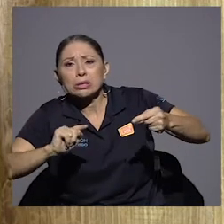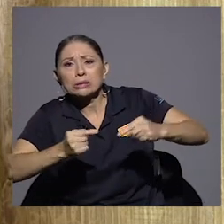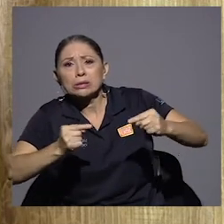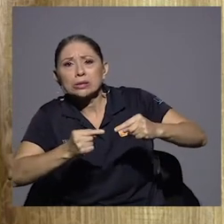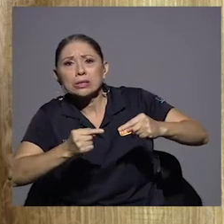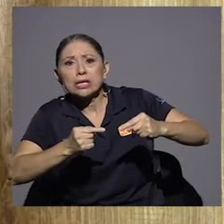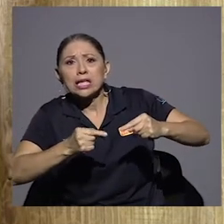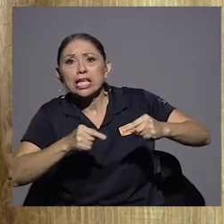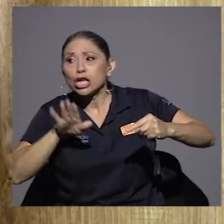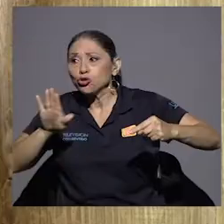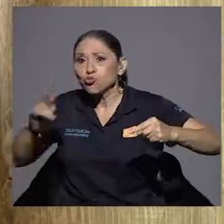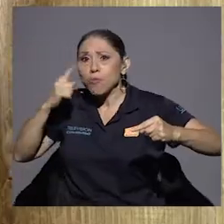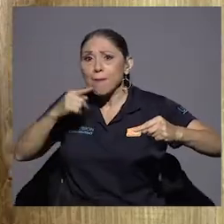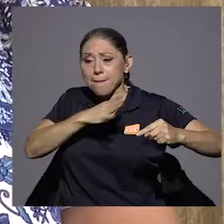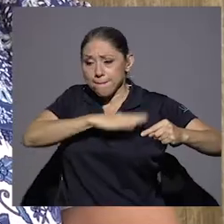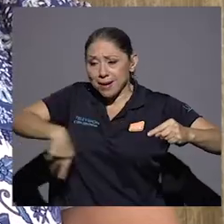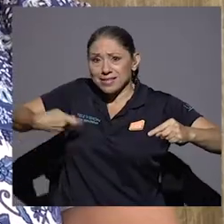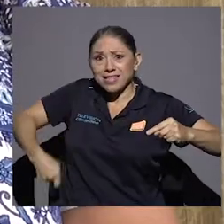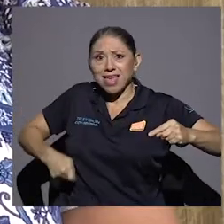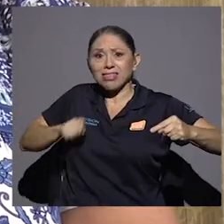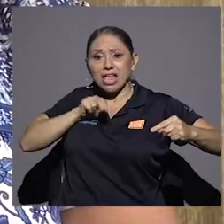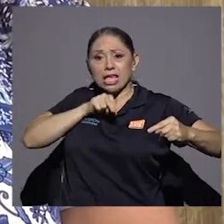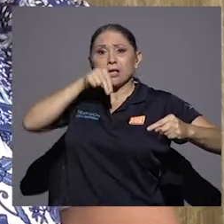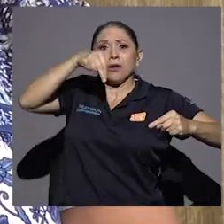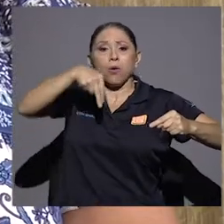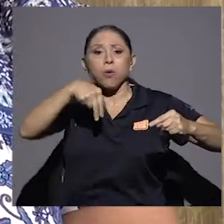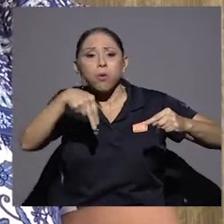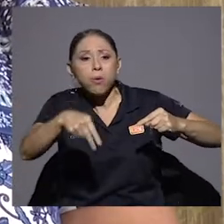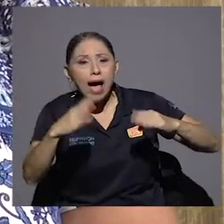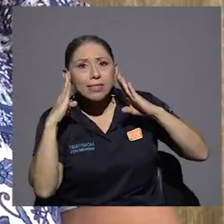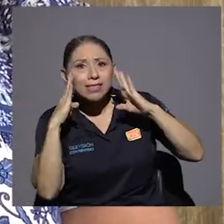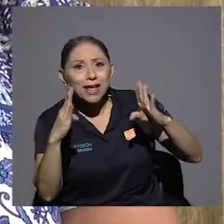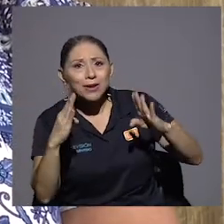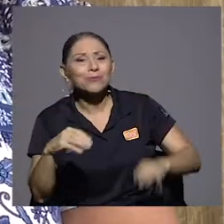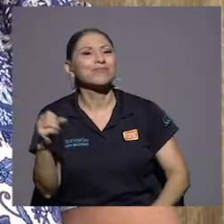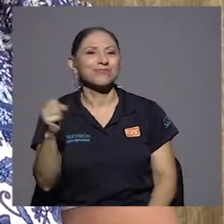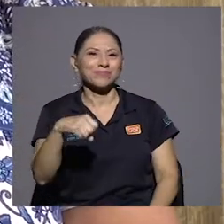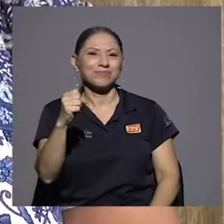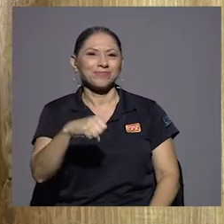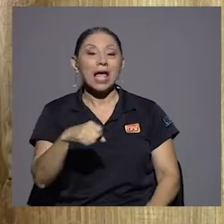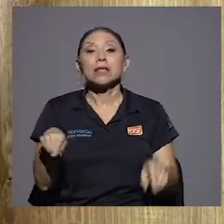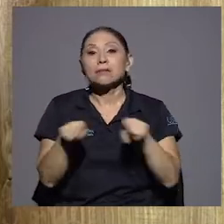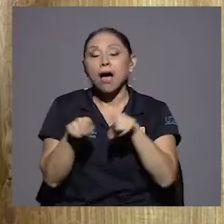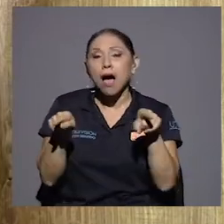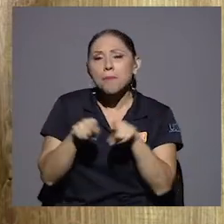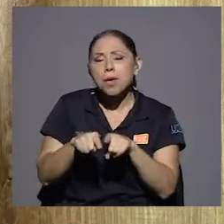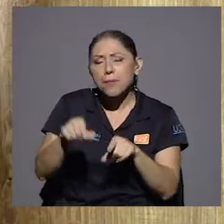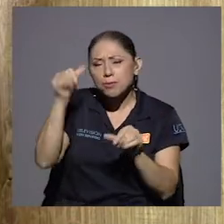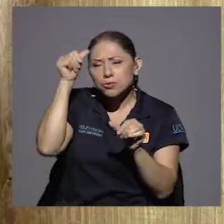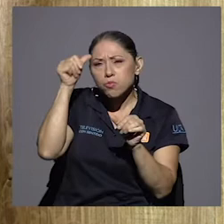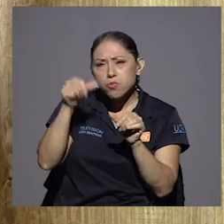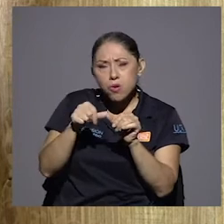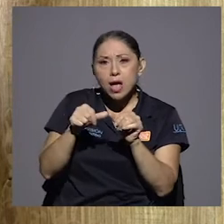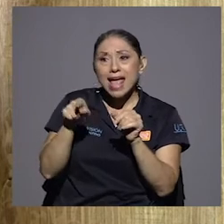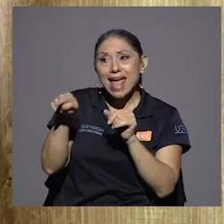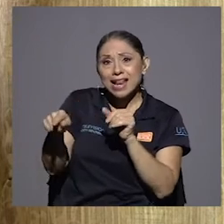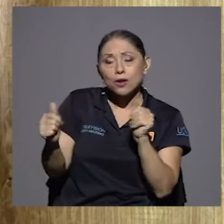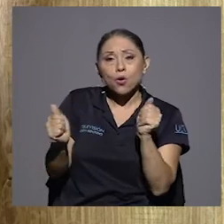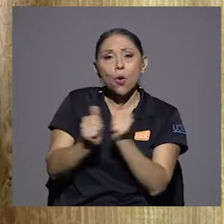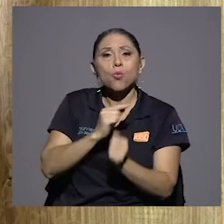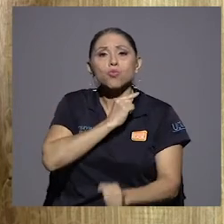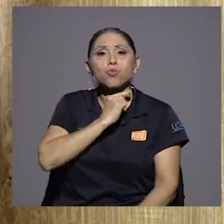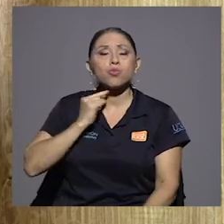Sí, bueno, eso era él. Luego las imágenes que más vamos a poder también encontrar recurrentes con Monseñor